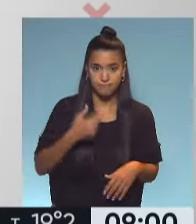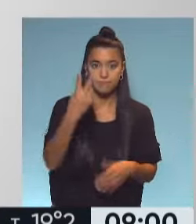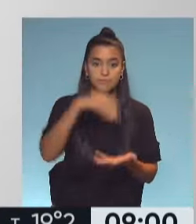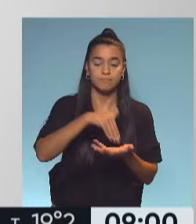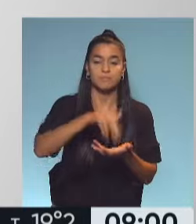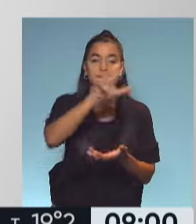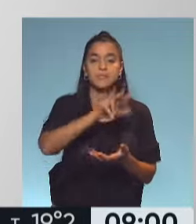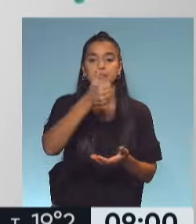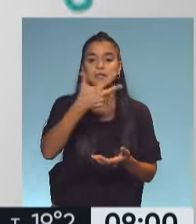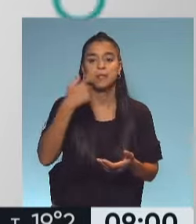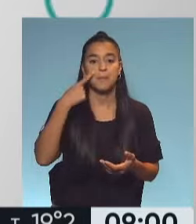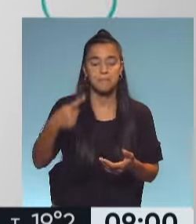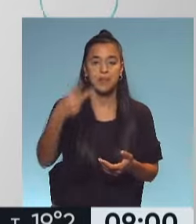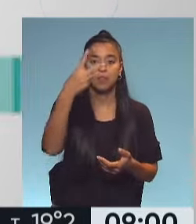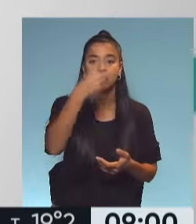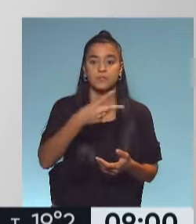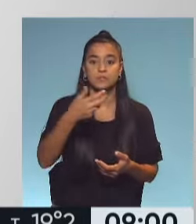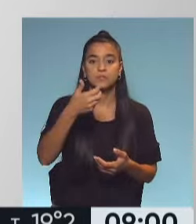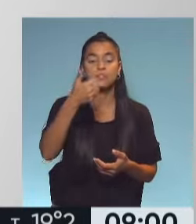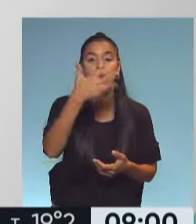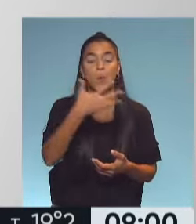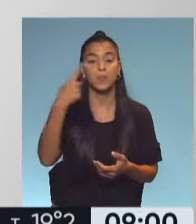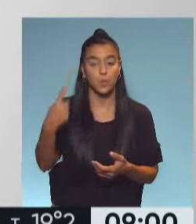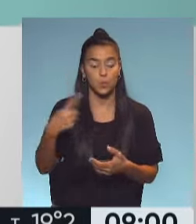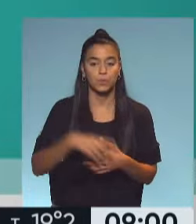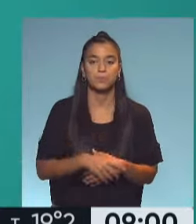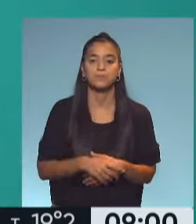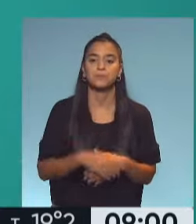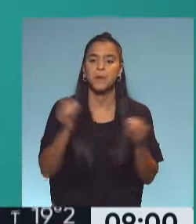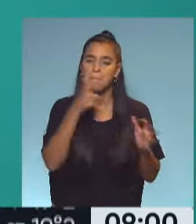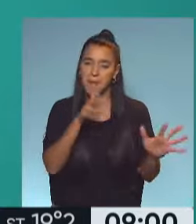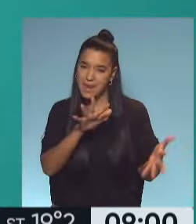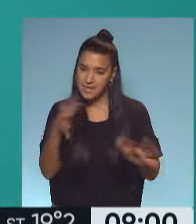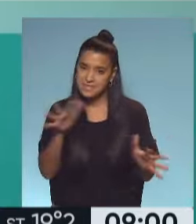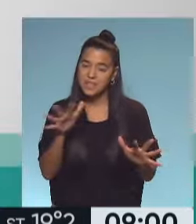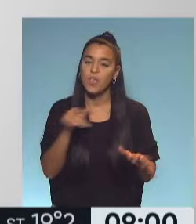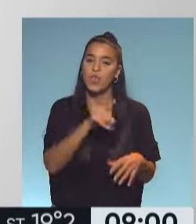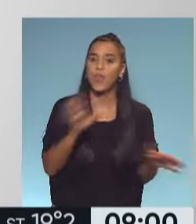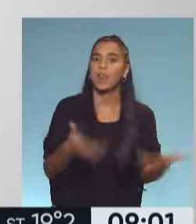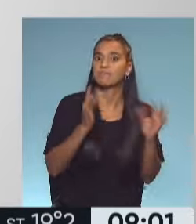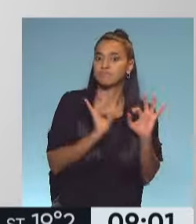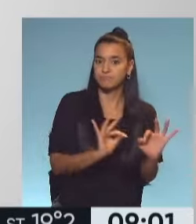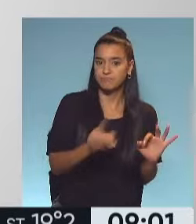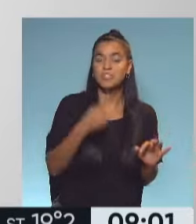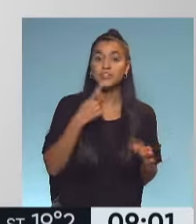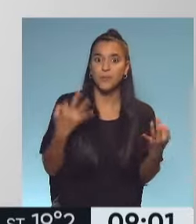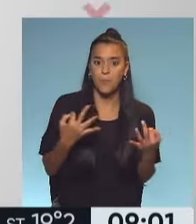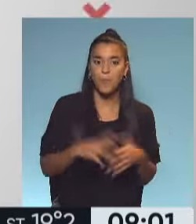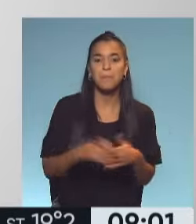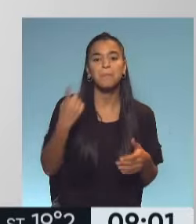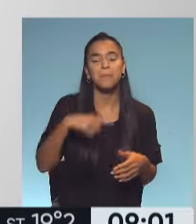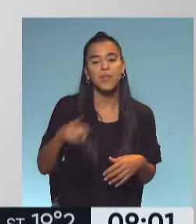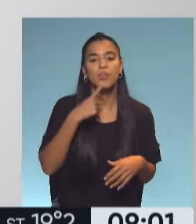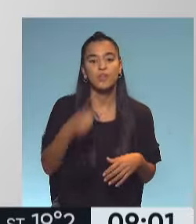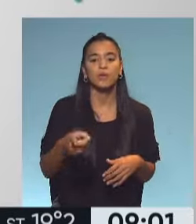.366.063.251, muy parecido al de los recuperados, y eso no está mal, pero este dato